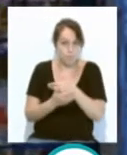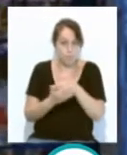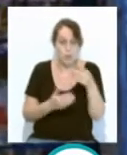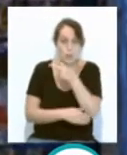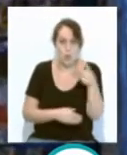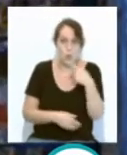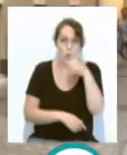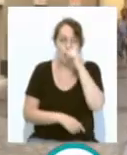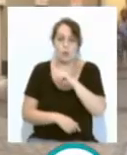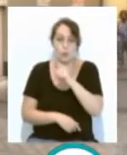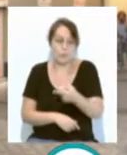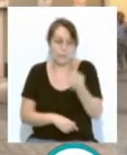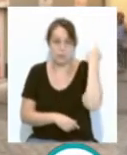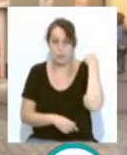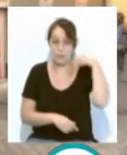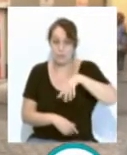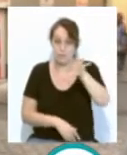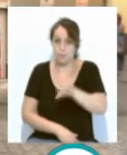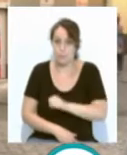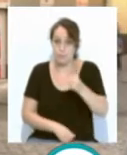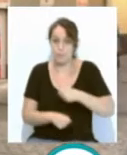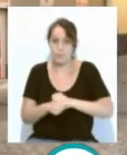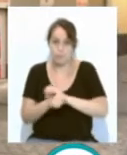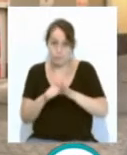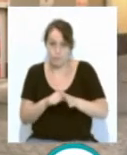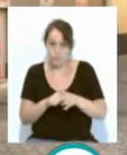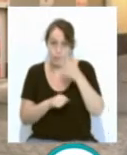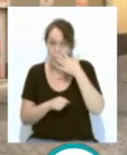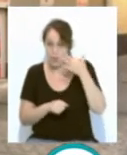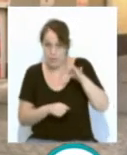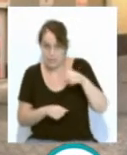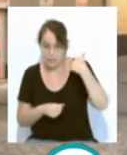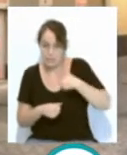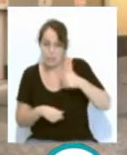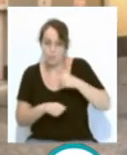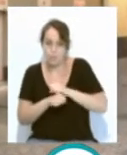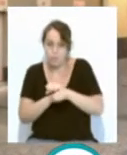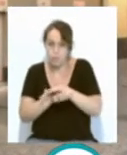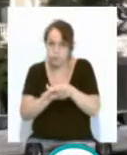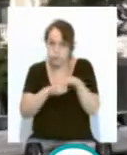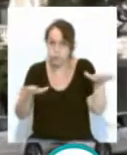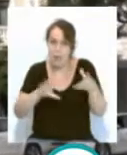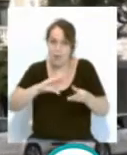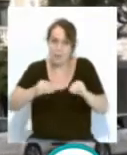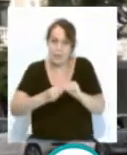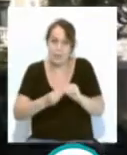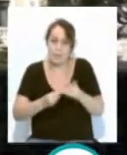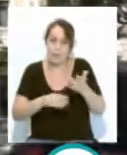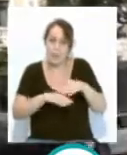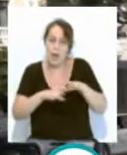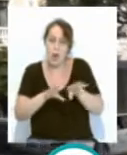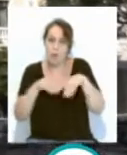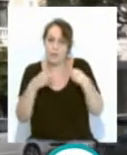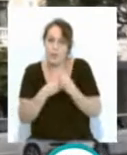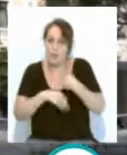2019. Con esta adquisición, la cadena de distribución francesa acelerará su expansión al transformarlas en formatos de convivencia,